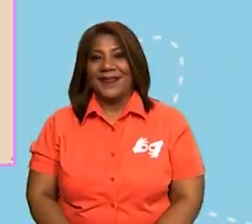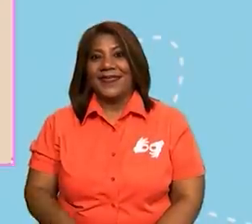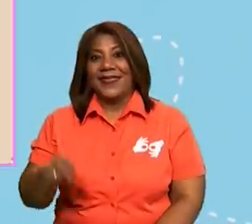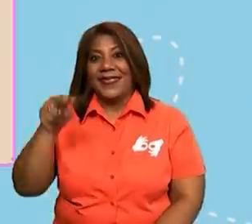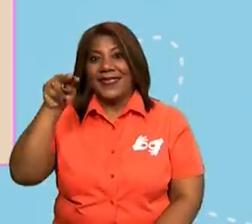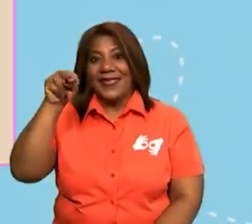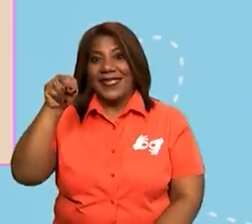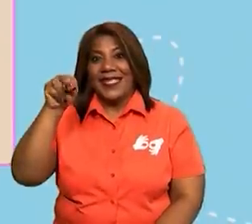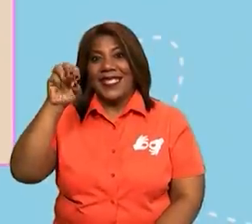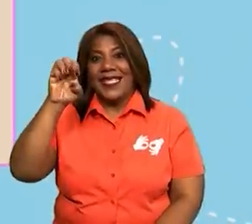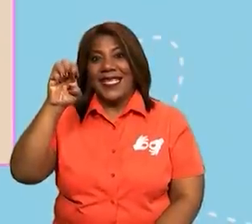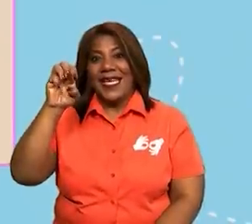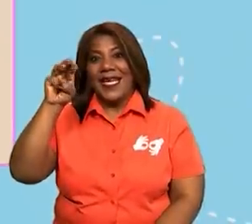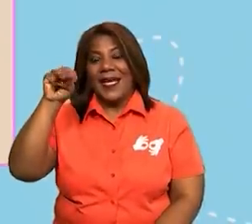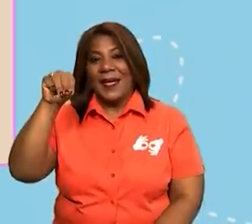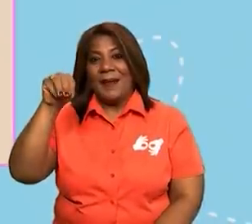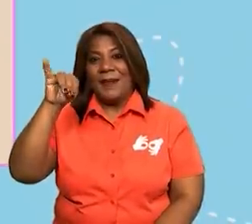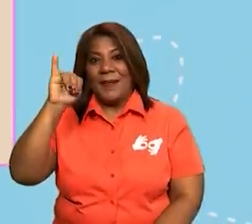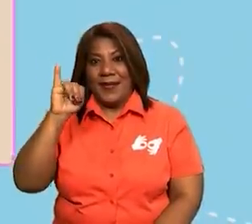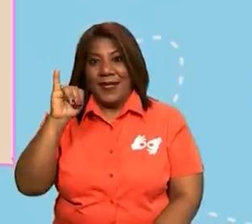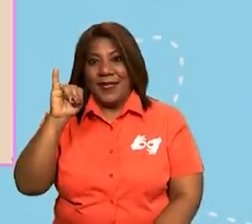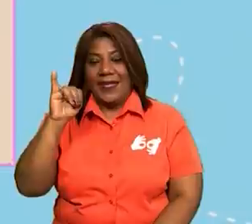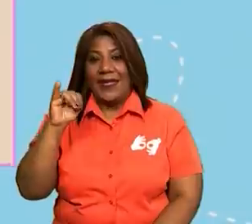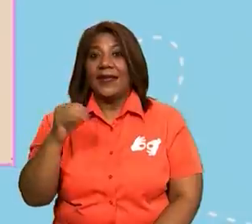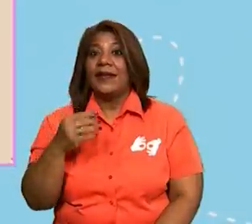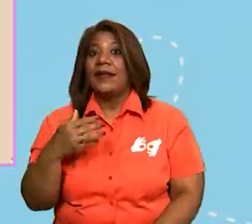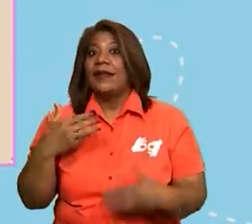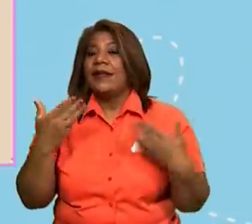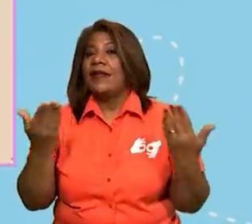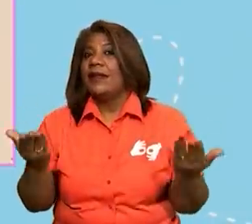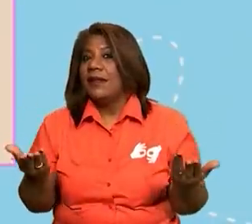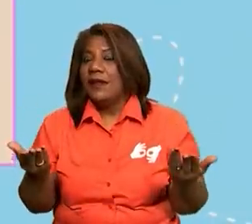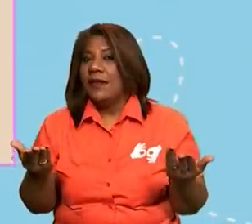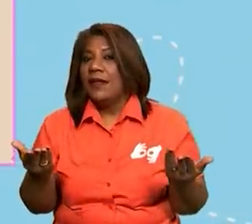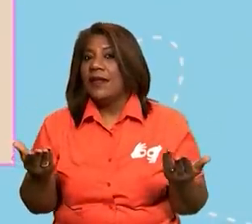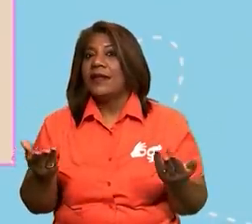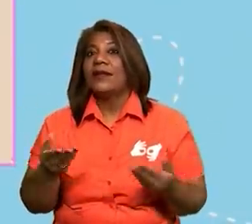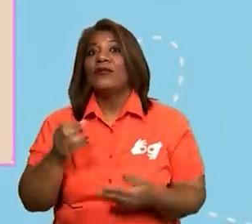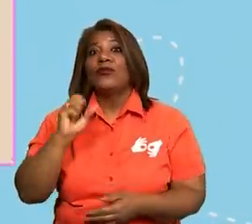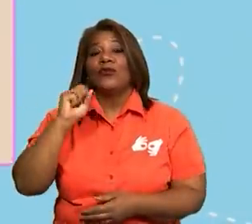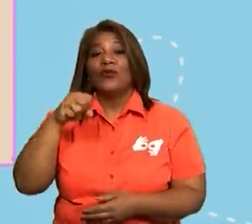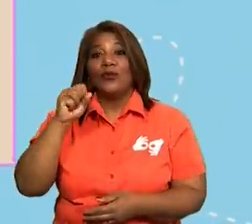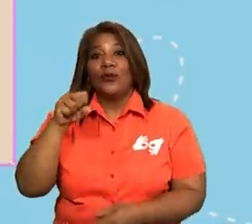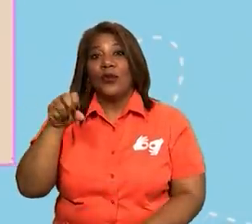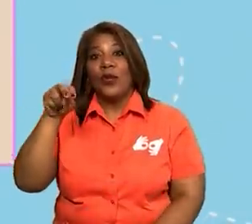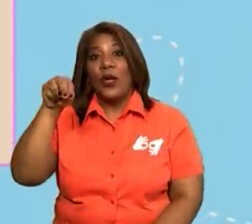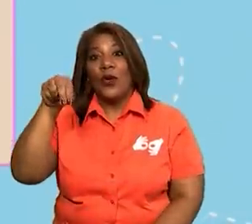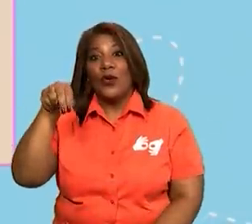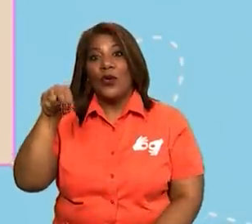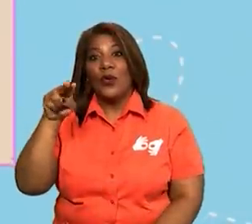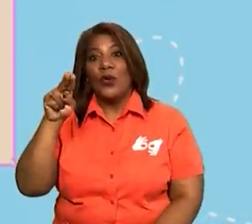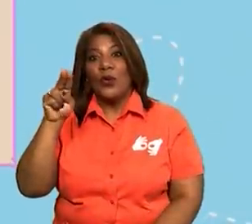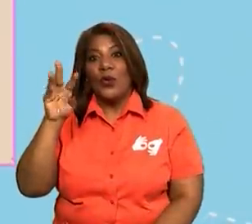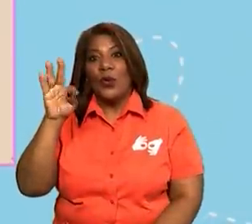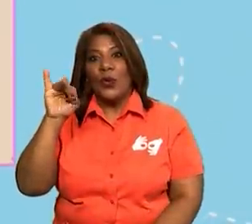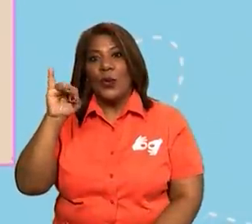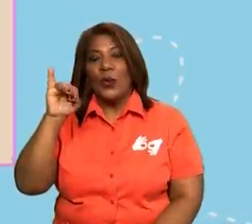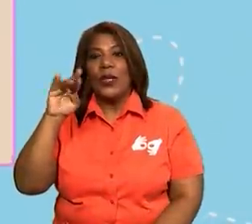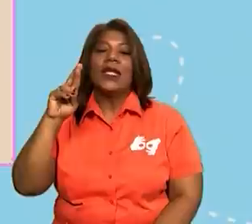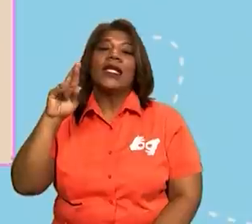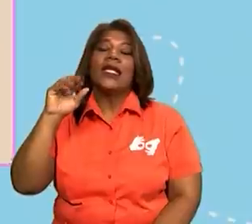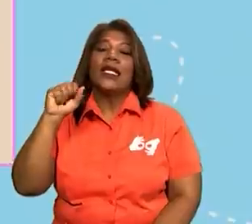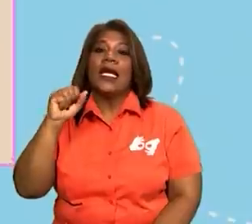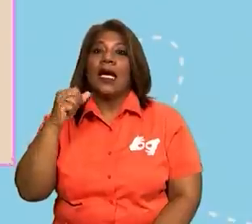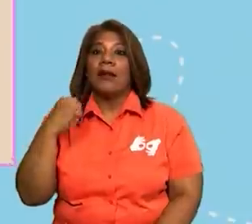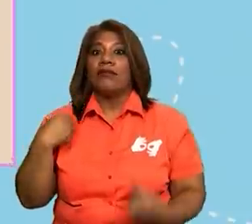Nemi. A ver, Nemi es el nombre de una nutria que usa